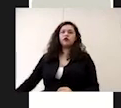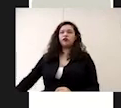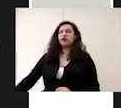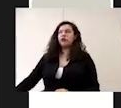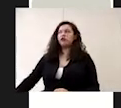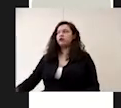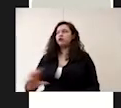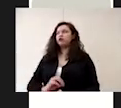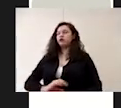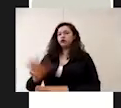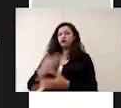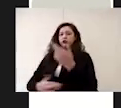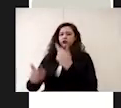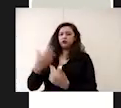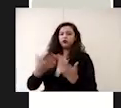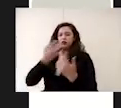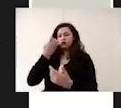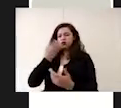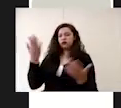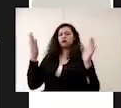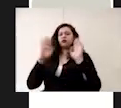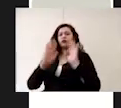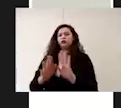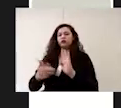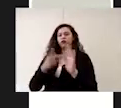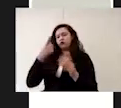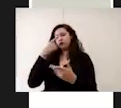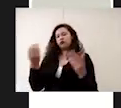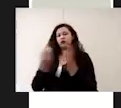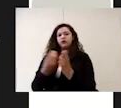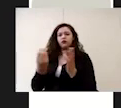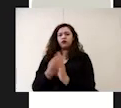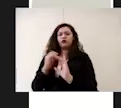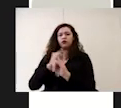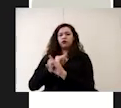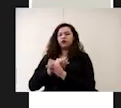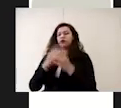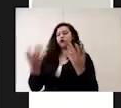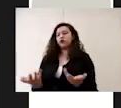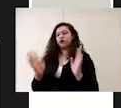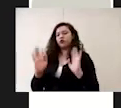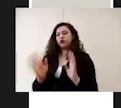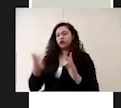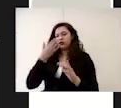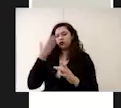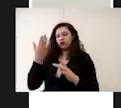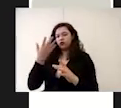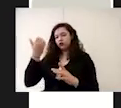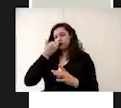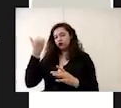regresar al cierre del plantel y a las clases en línea y en ese sentido pues los alumnos deben tener